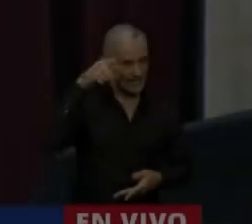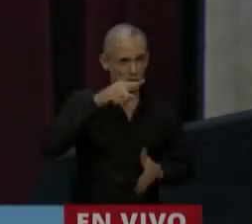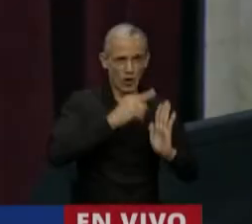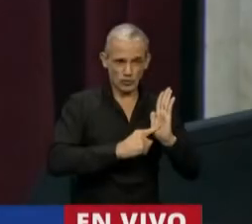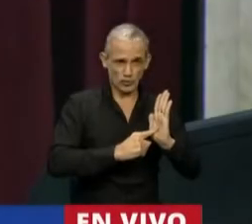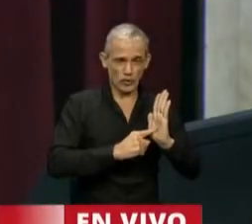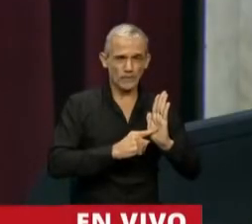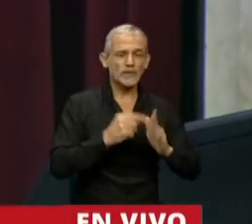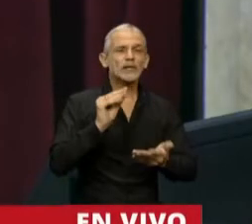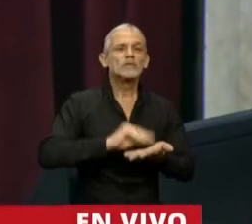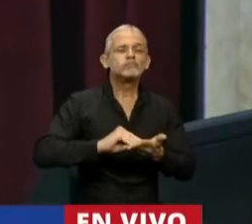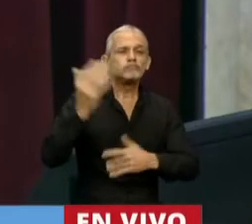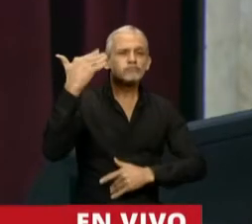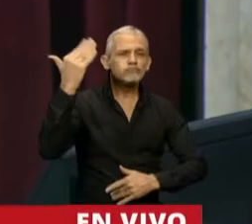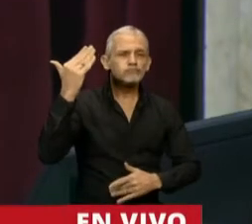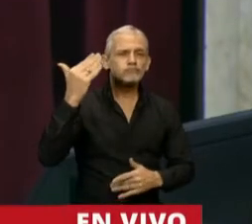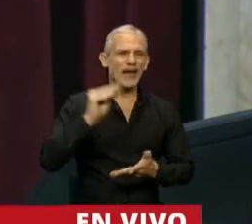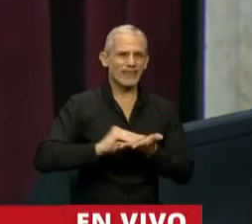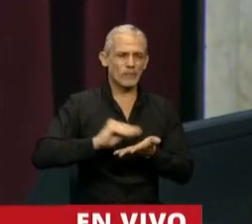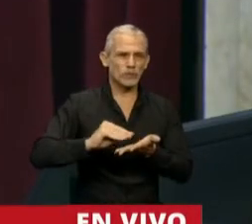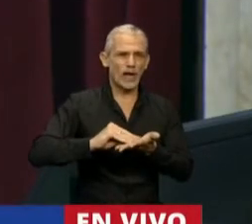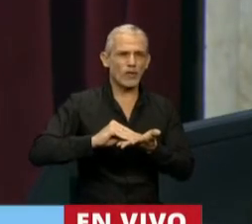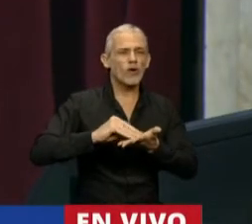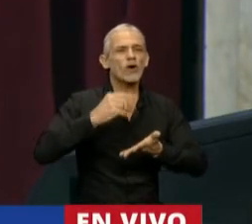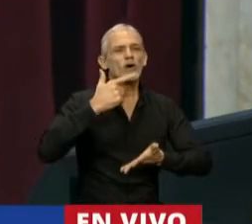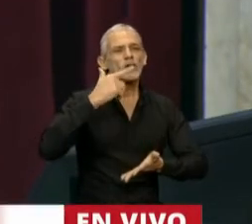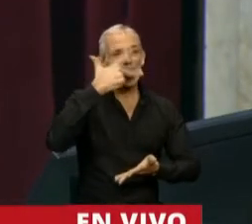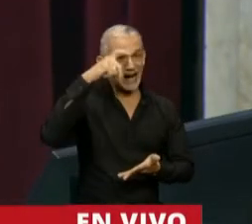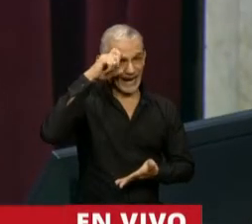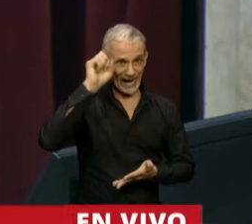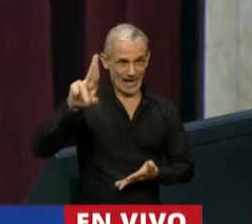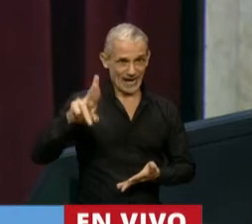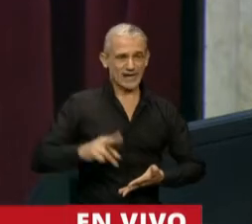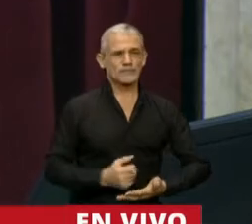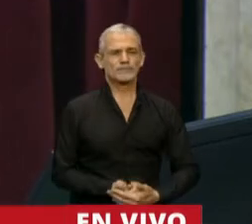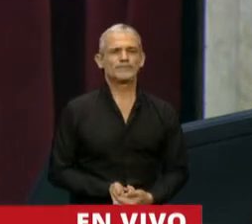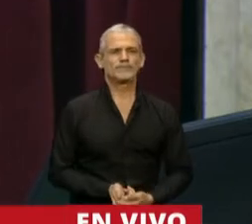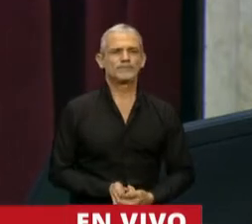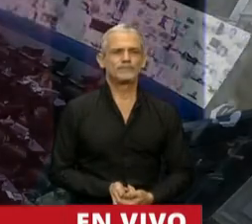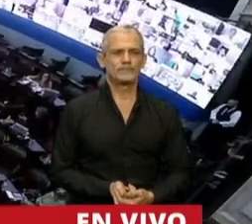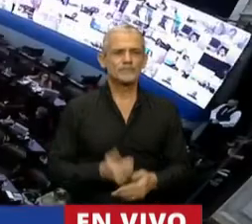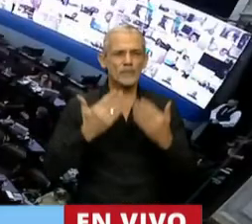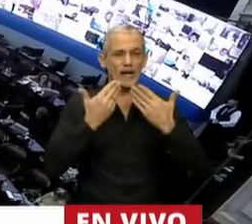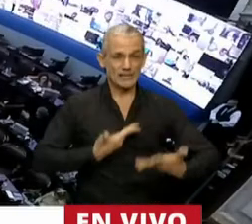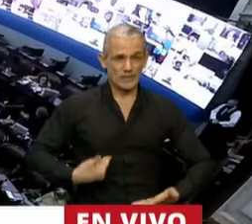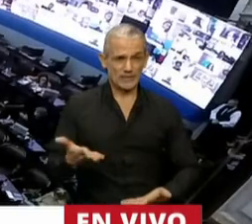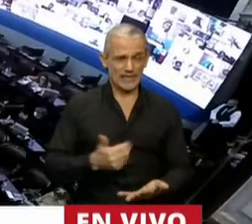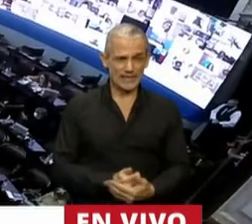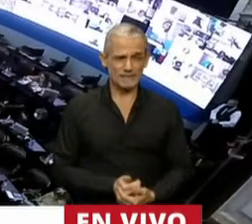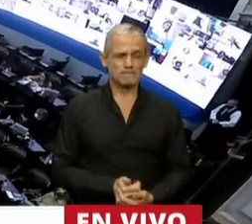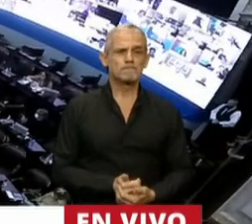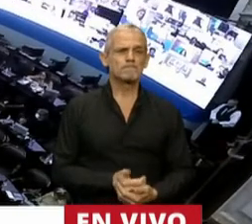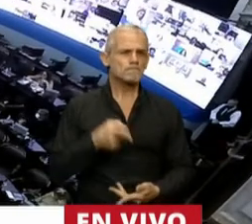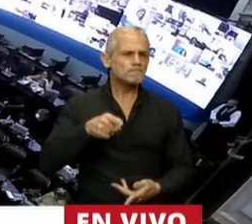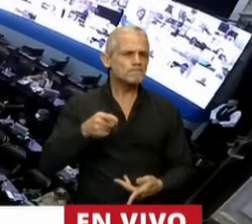Tiene la palabra el señor diputado Carlos Salomón Heller. Gracias, Presidente. Voy a